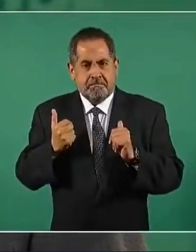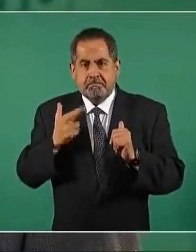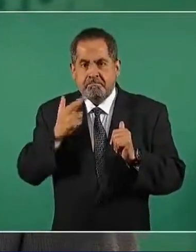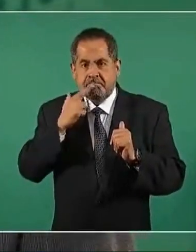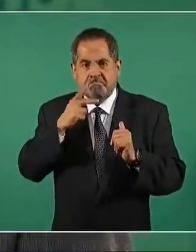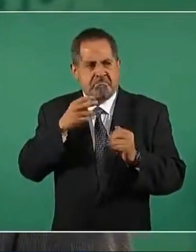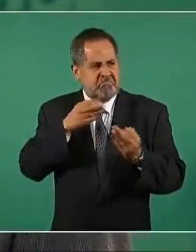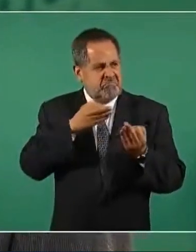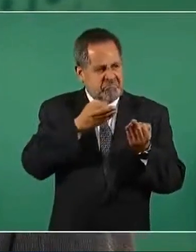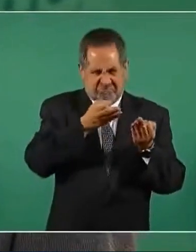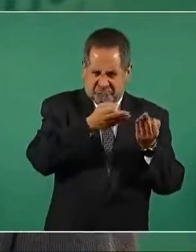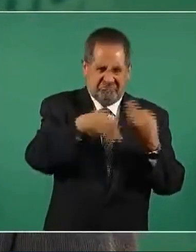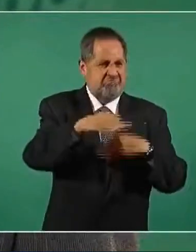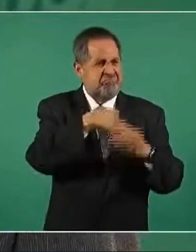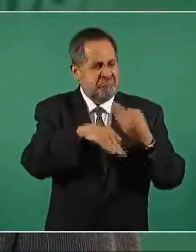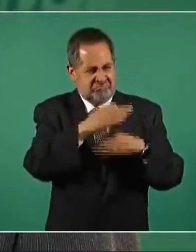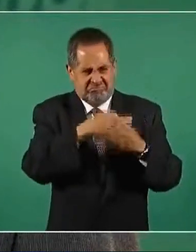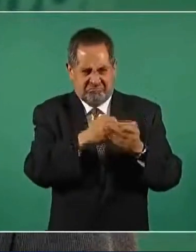todos.